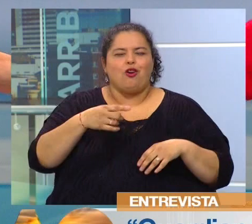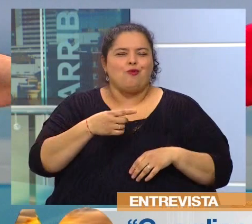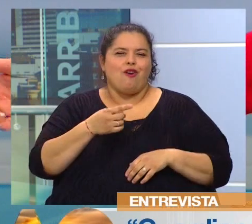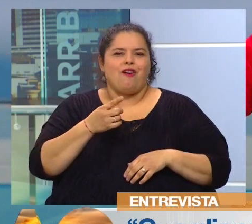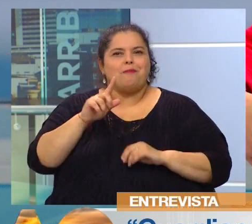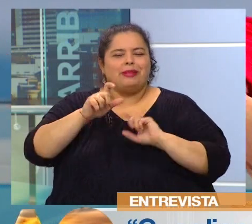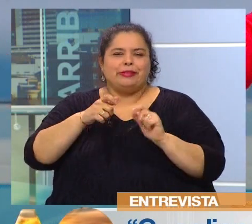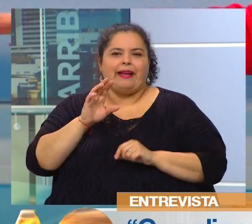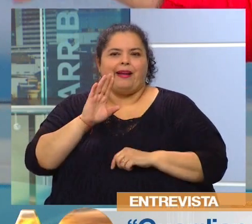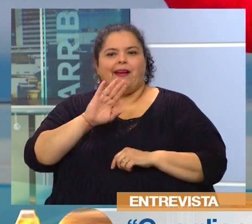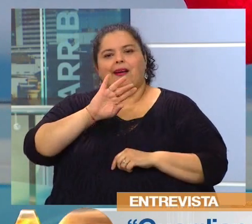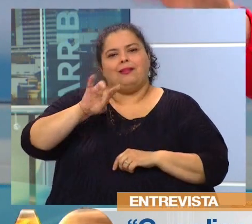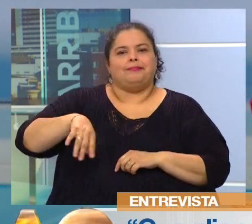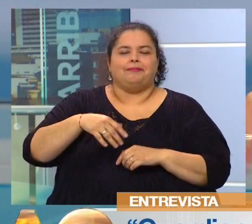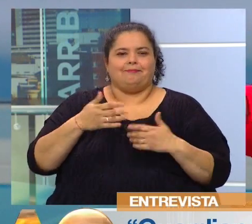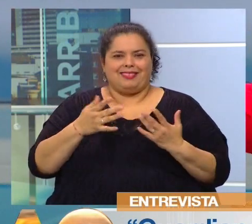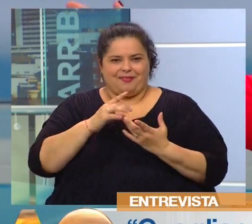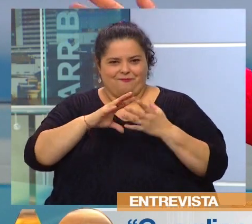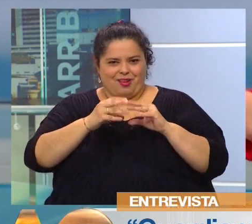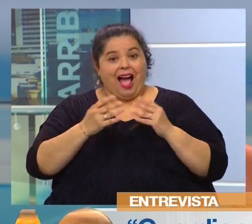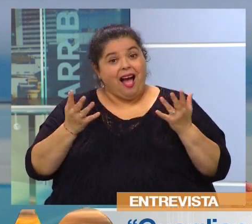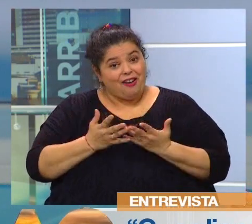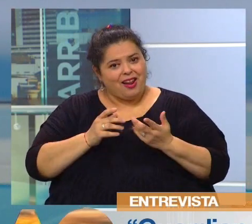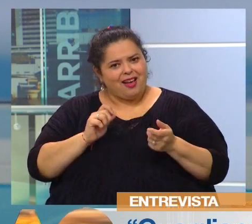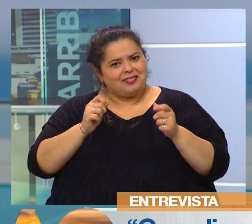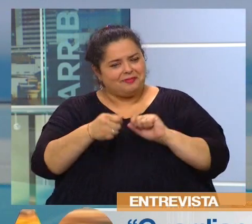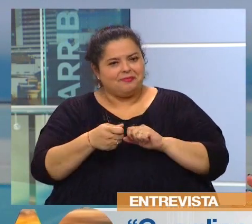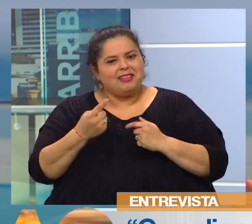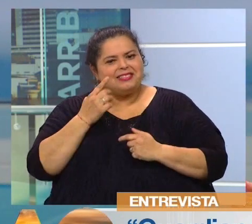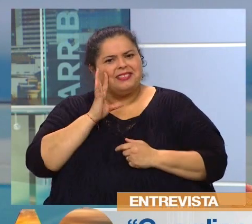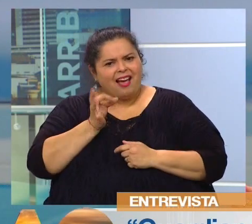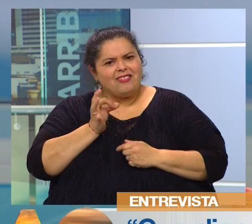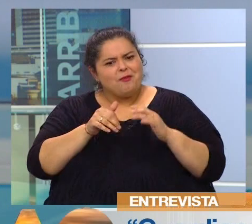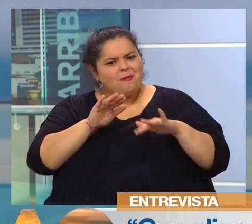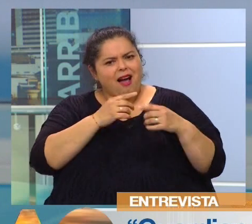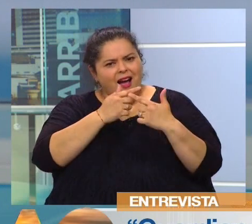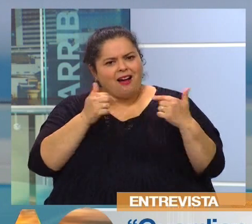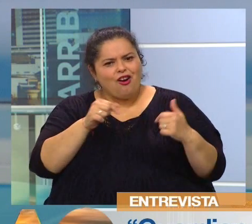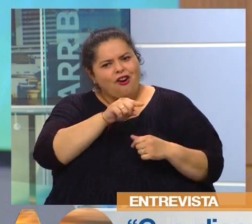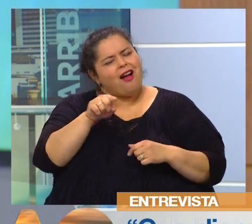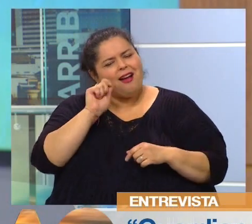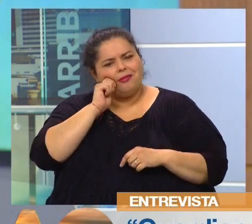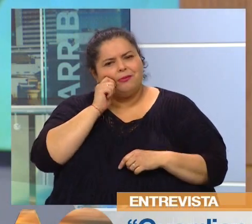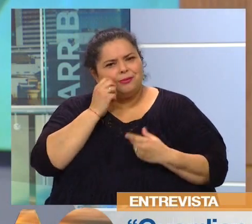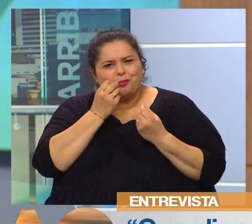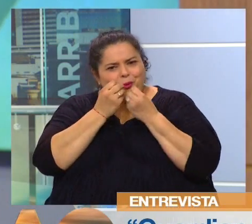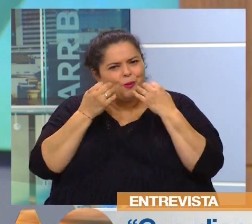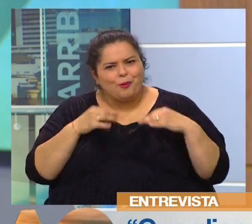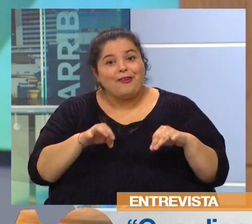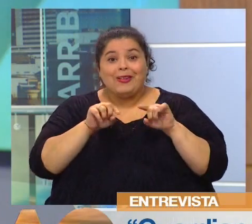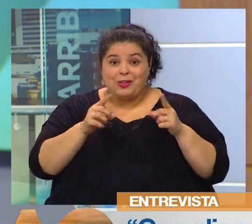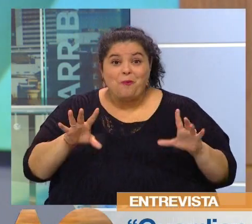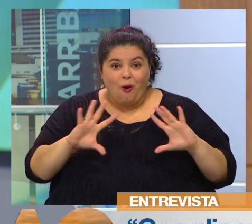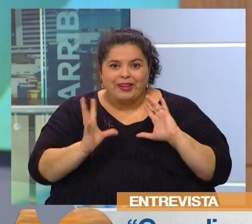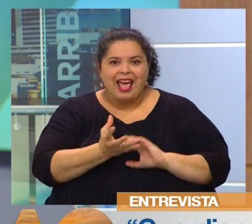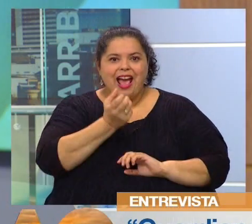ignorancia. Ahora cambiamos, sabemos más cosas. Va por ahí también, ¿no? Sí, y recuperar eso